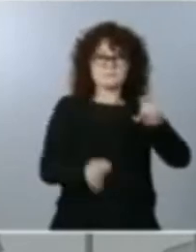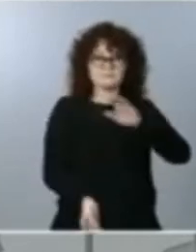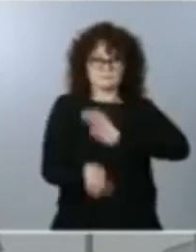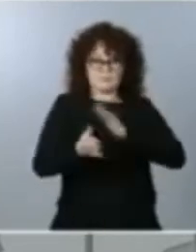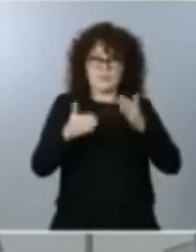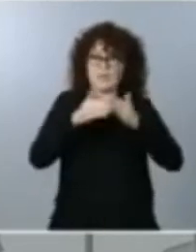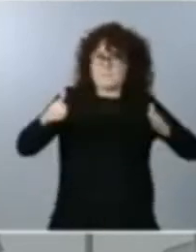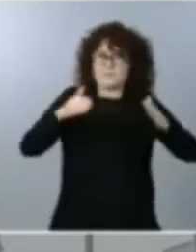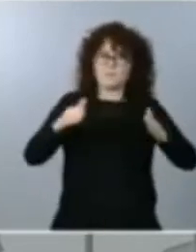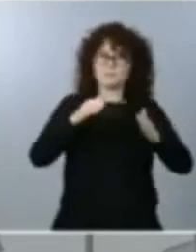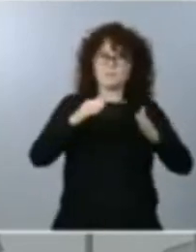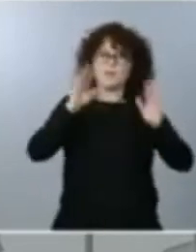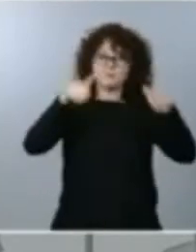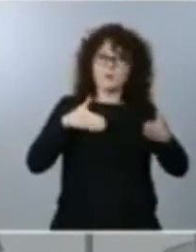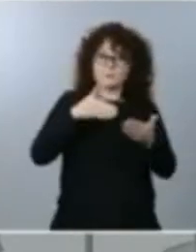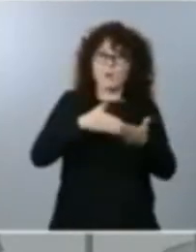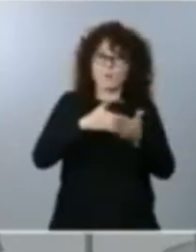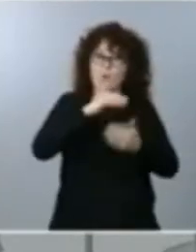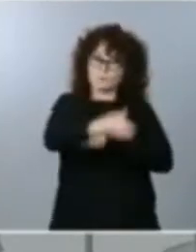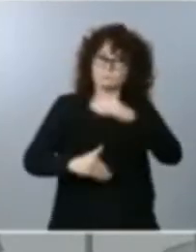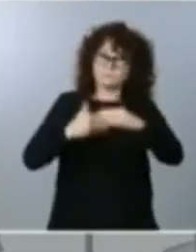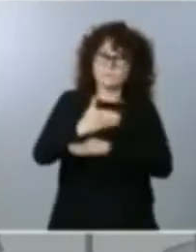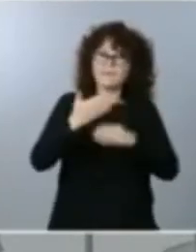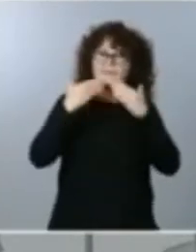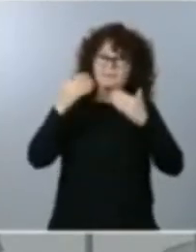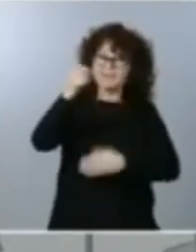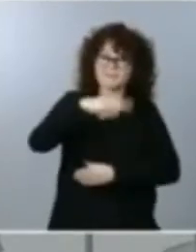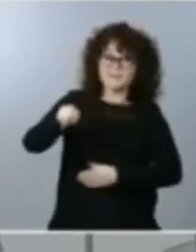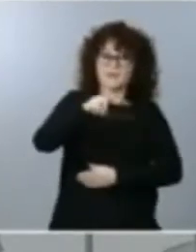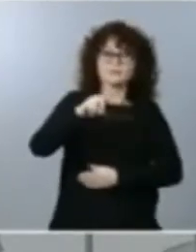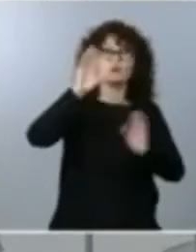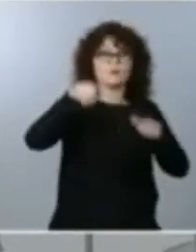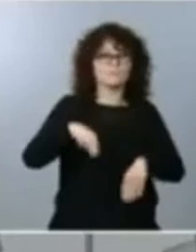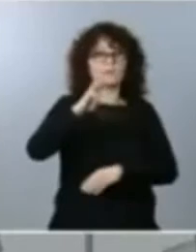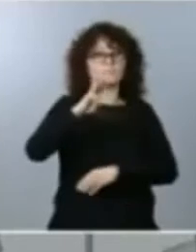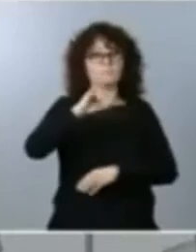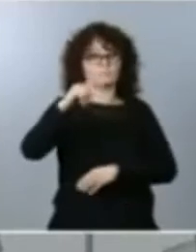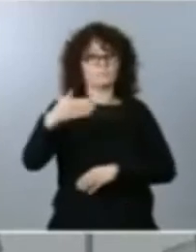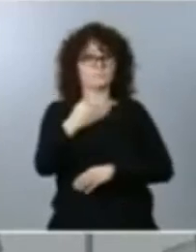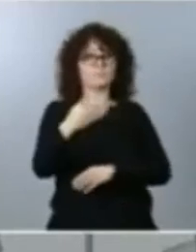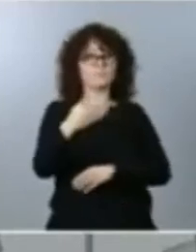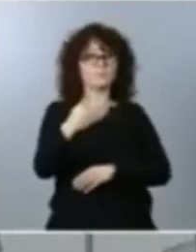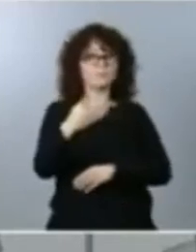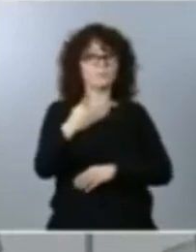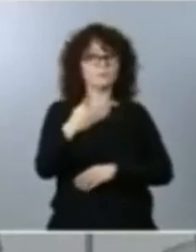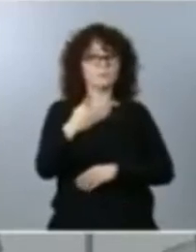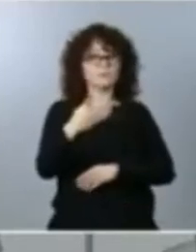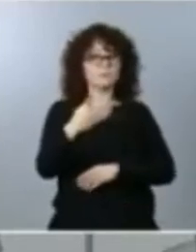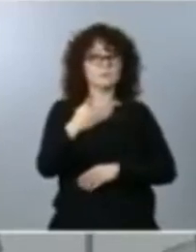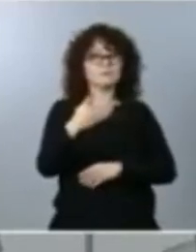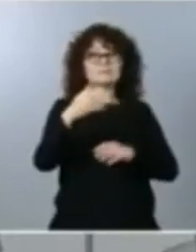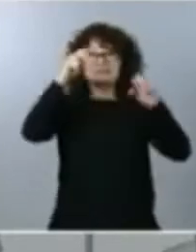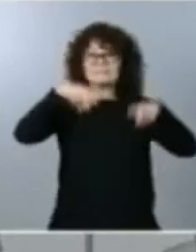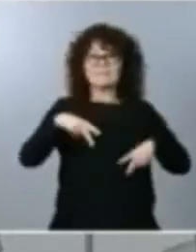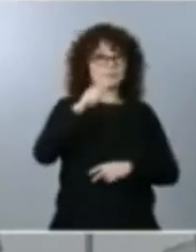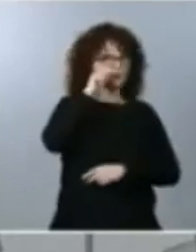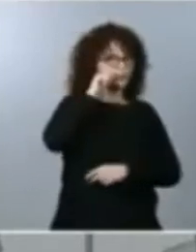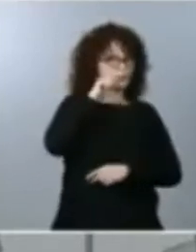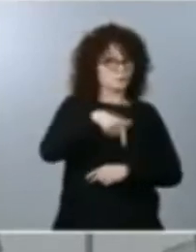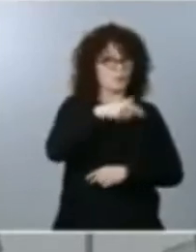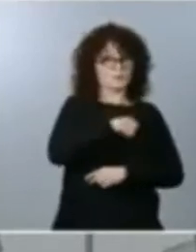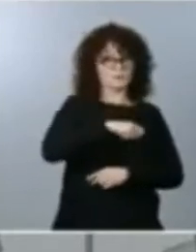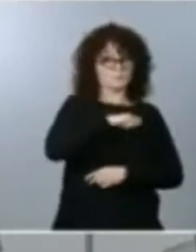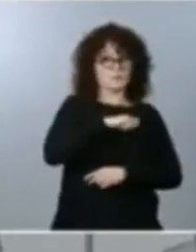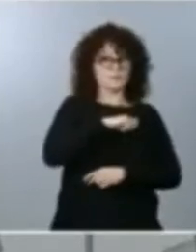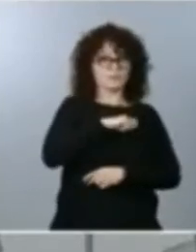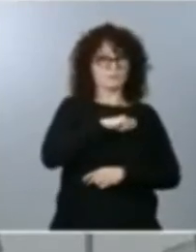Y que gracias a ellos hemos firmado un crecimiento del Producto Interior Bruto sin el empuje tan importante del turismo en nuestro país, por encima del consenso de todos